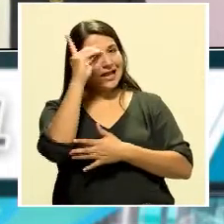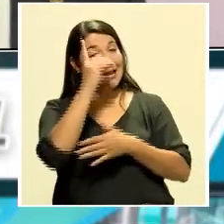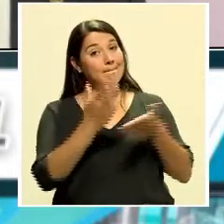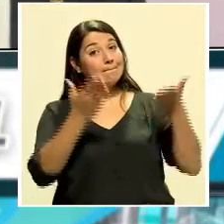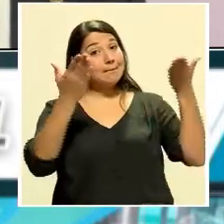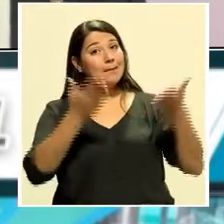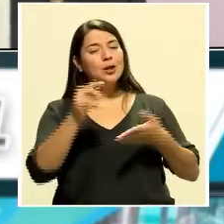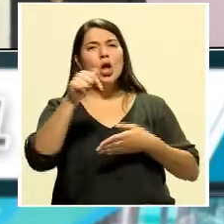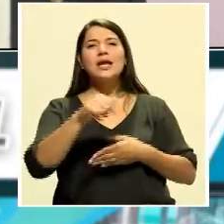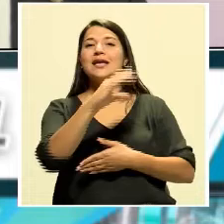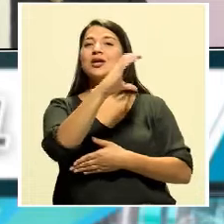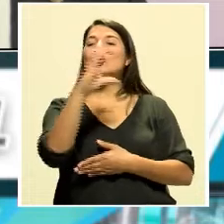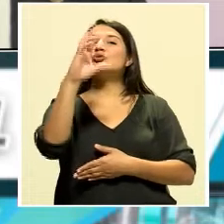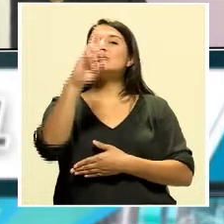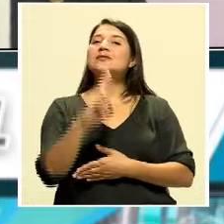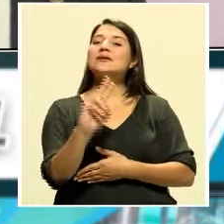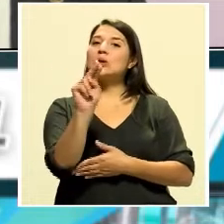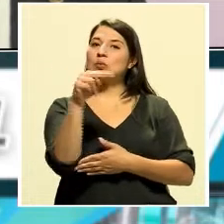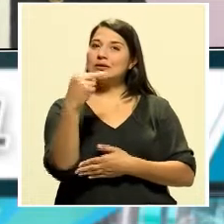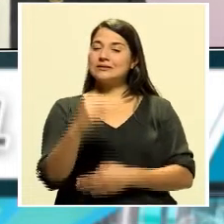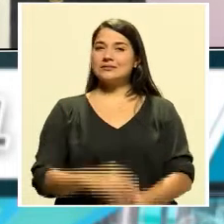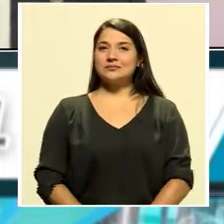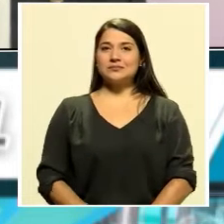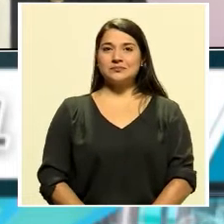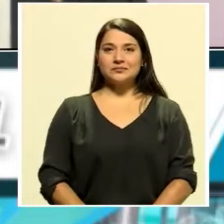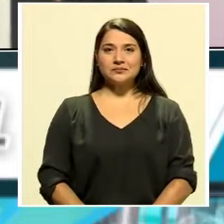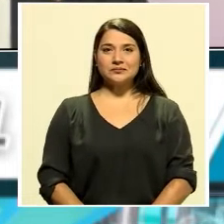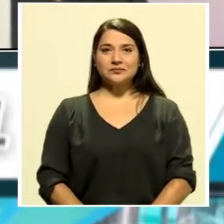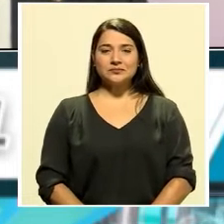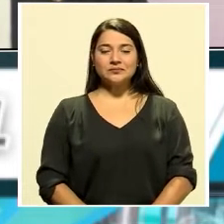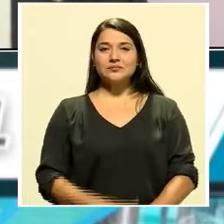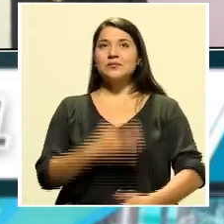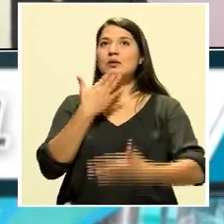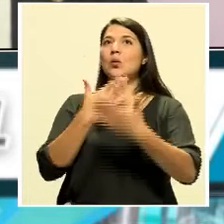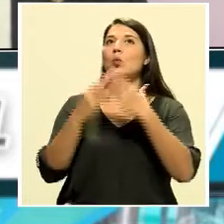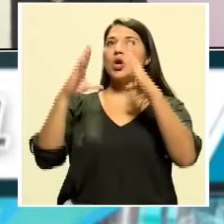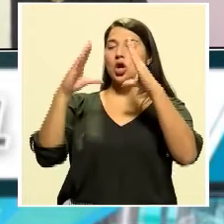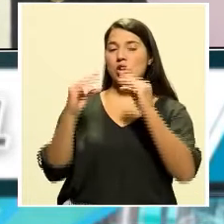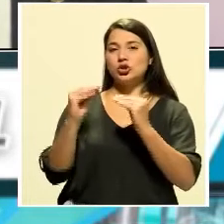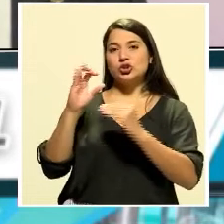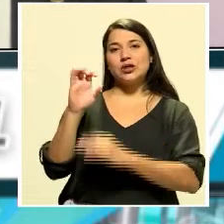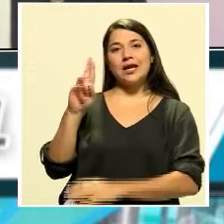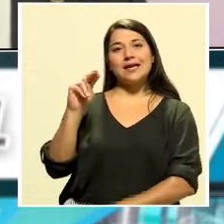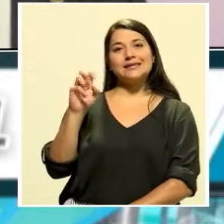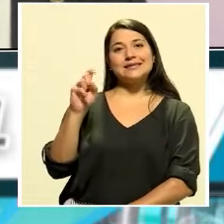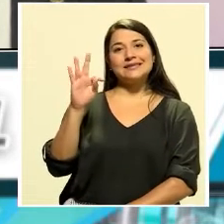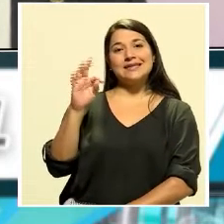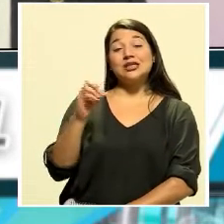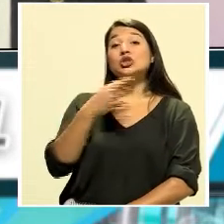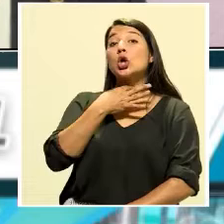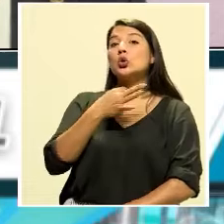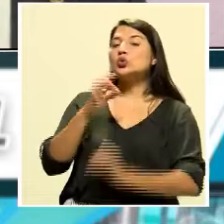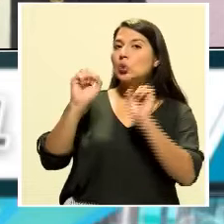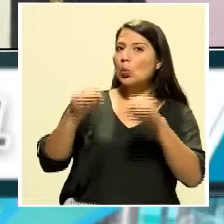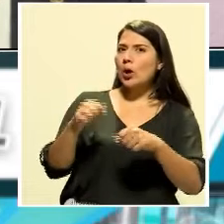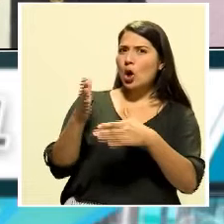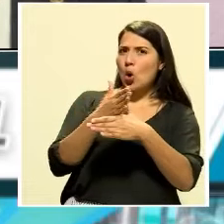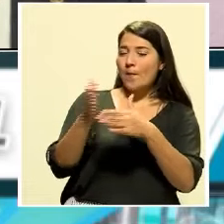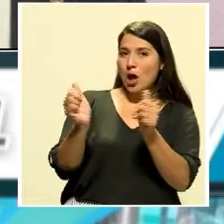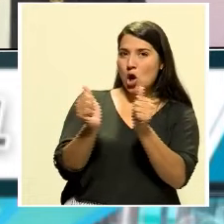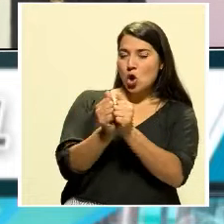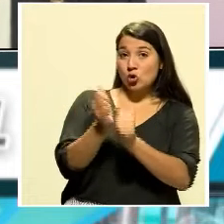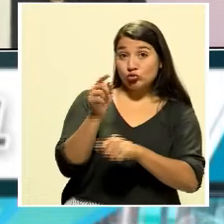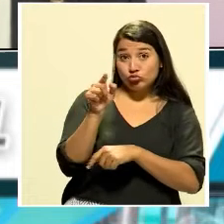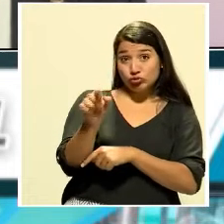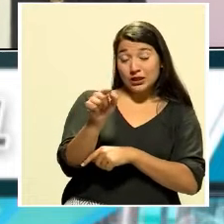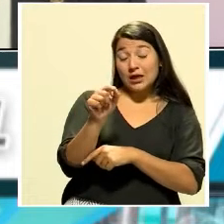Bienvenido al set de Costa Rica Noticias. Buenas noches, don Ernesto. Un gusto estar acá compartiendo con usted y con toda